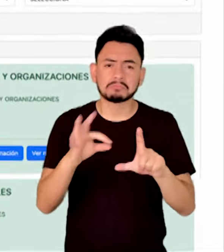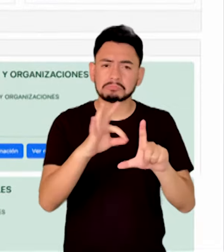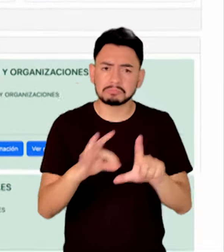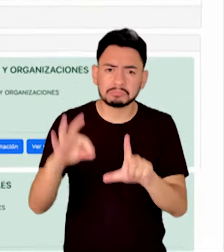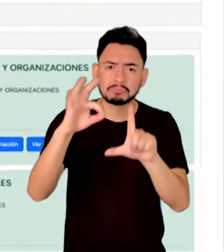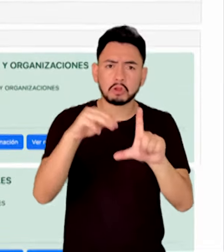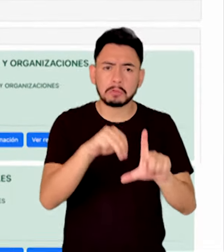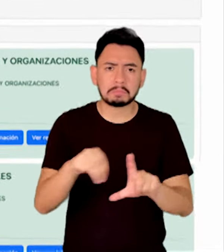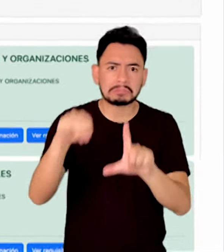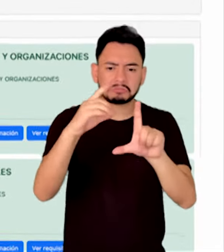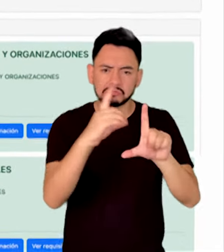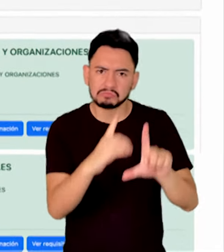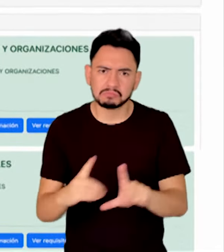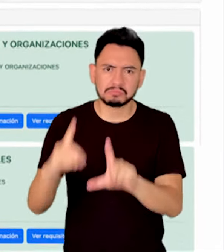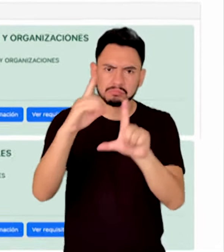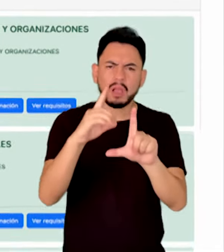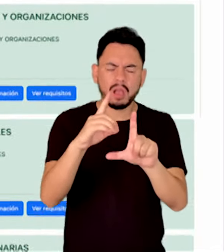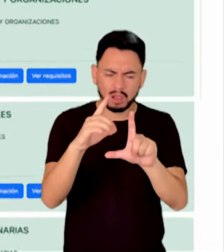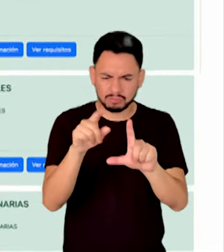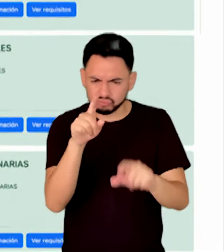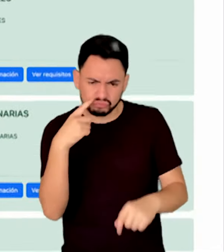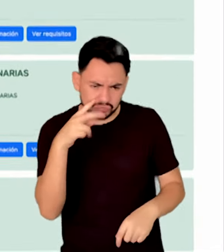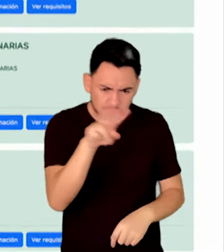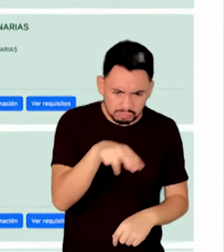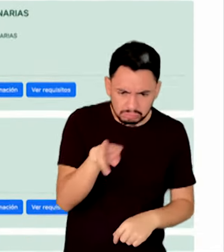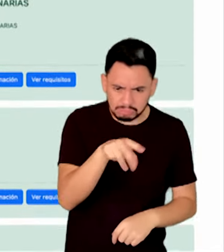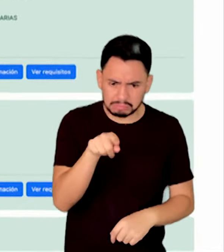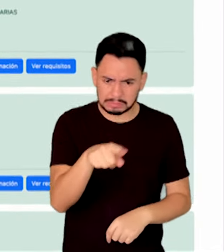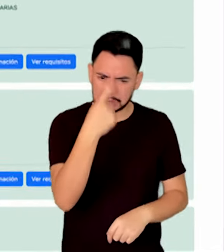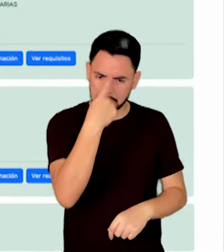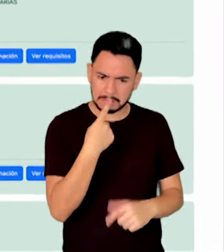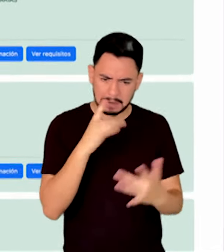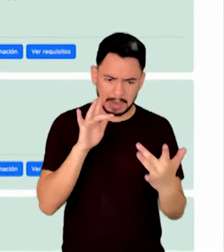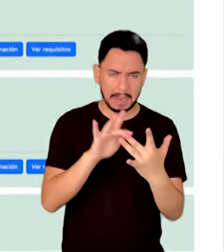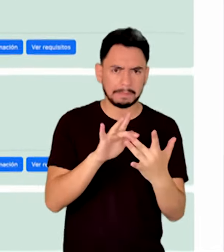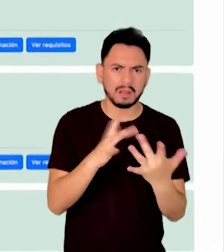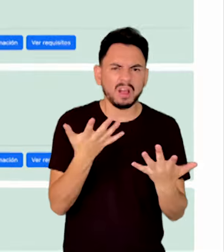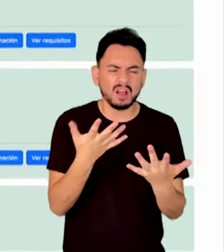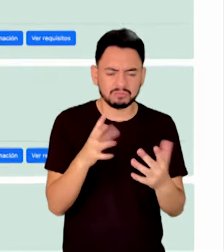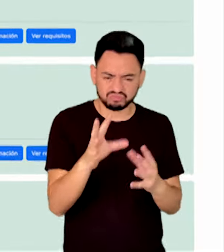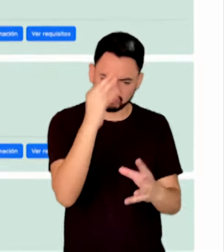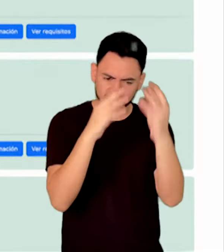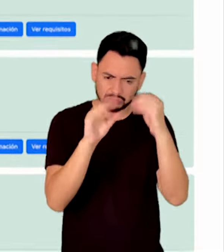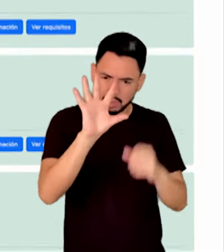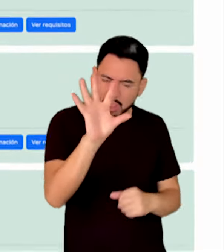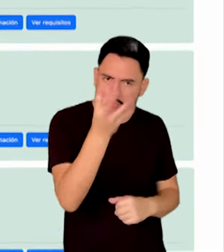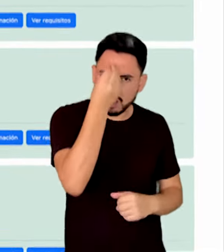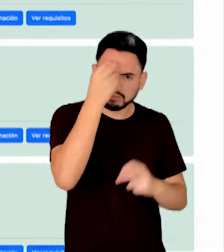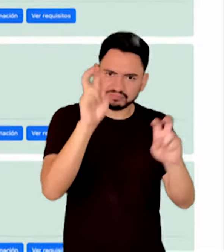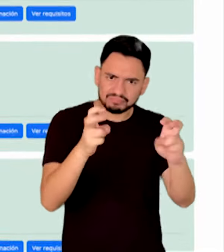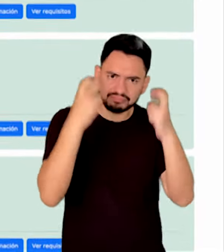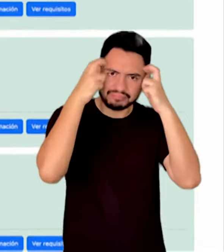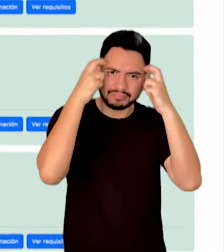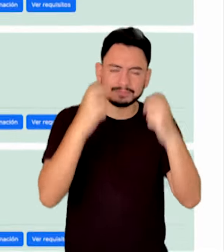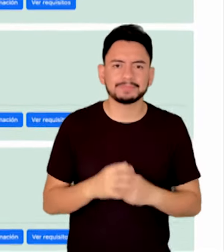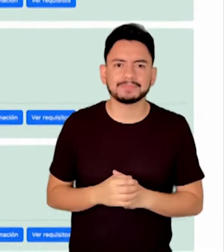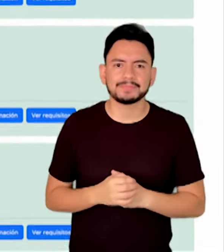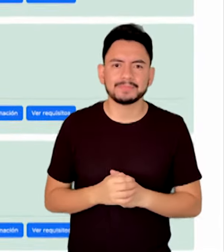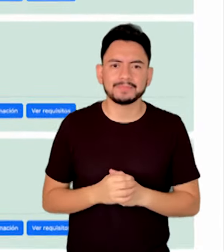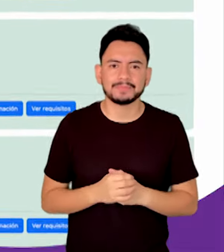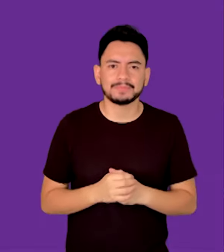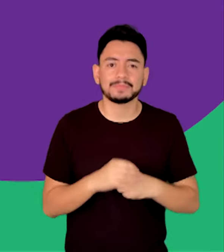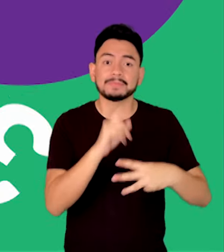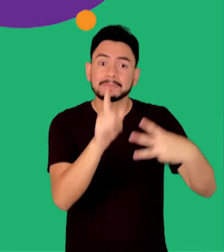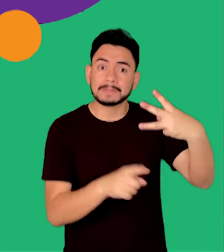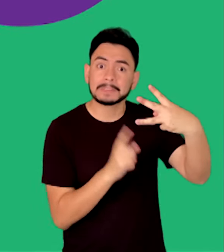una amplia oferta de especialidades médicas, especializaciones, maestrías y doctorados en todas las áreas del conocimiento.